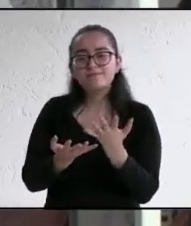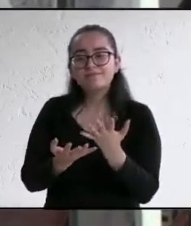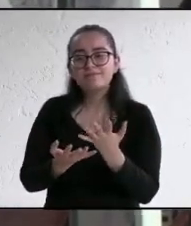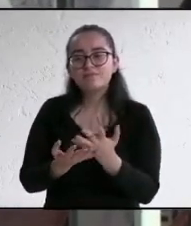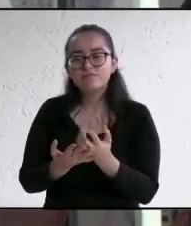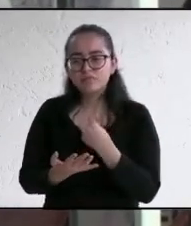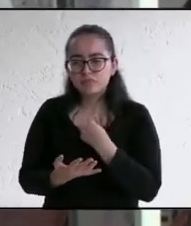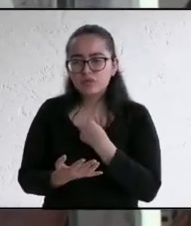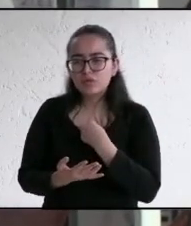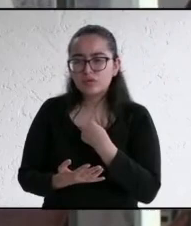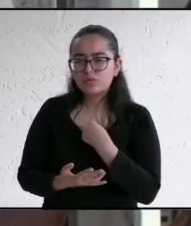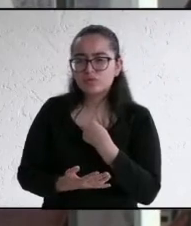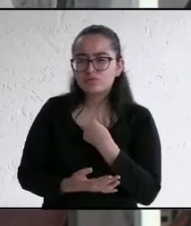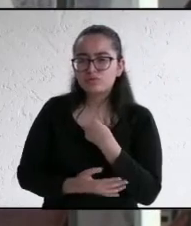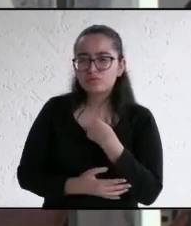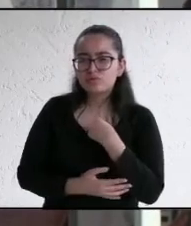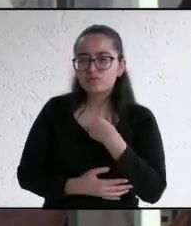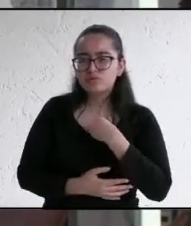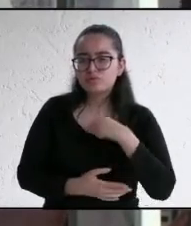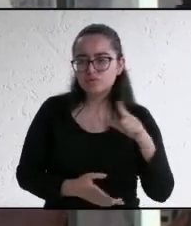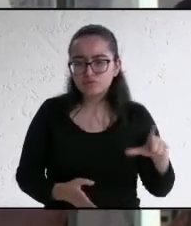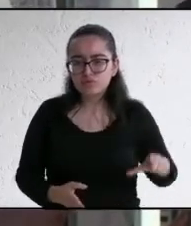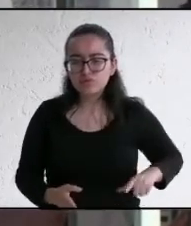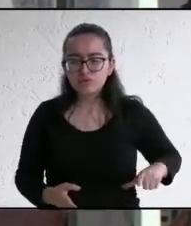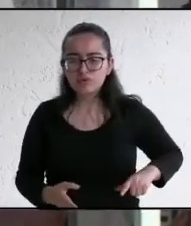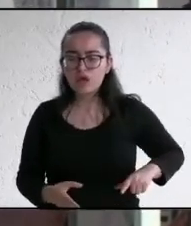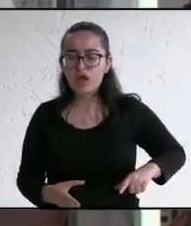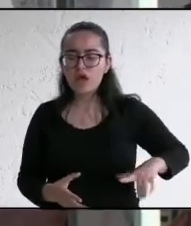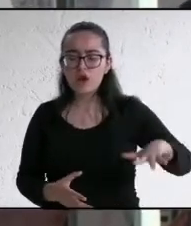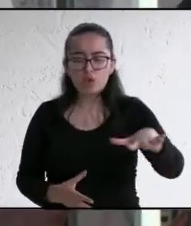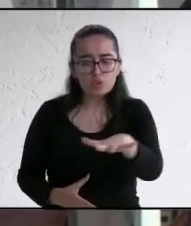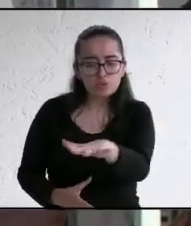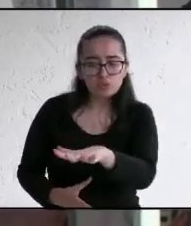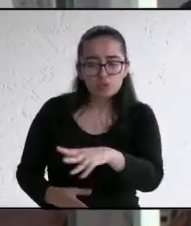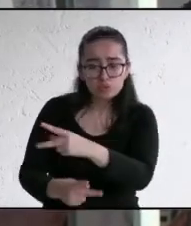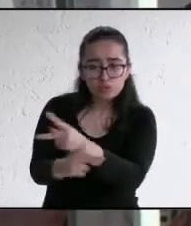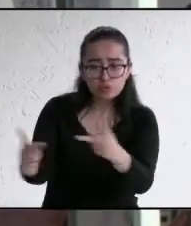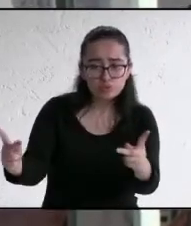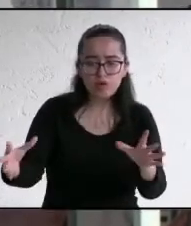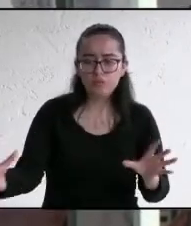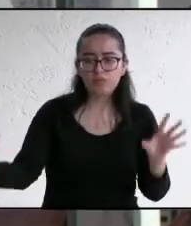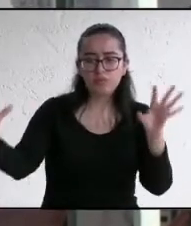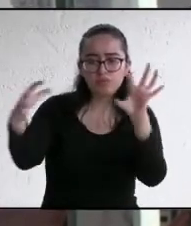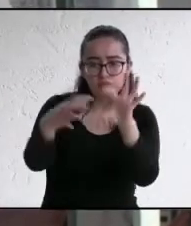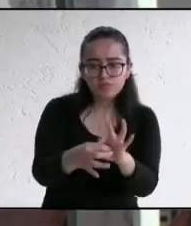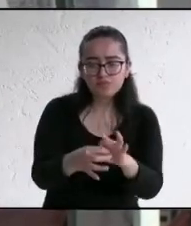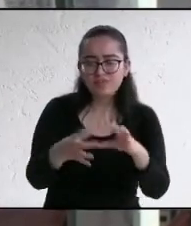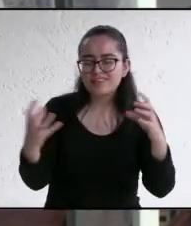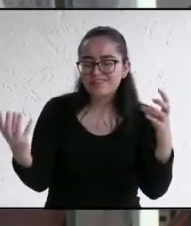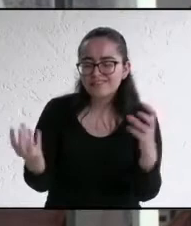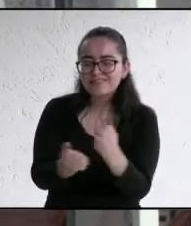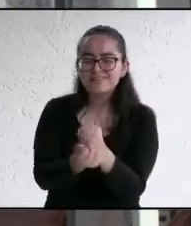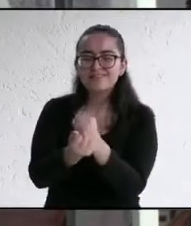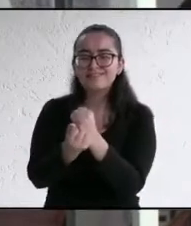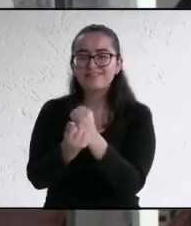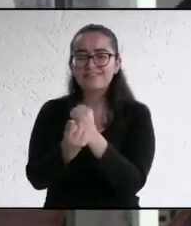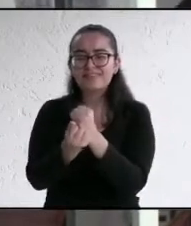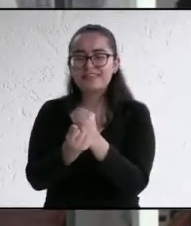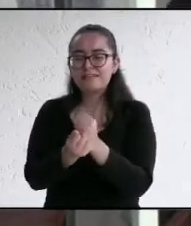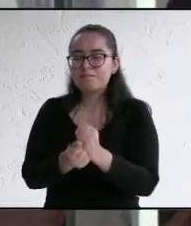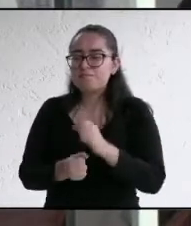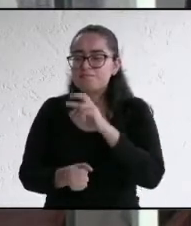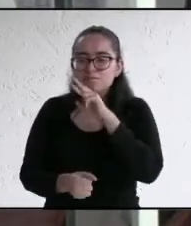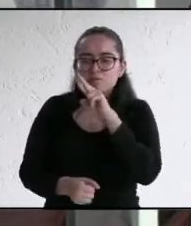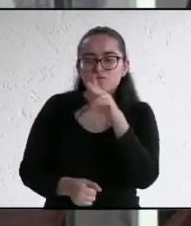yo que si pueblo y gobierno se unen, podemos recuperar todo eso que hemos perdido por todas